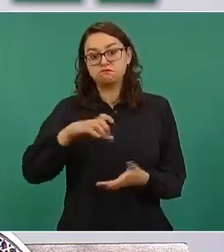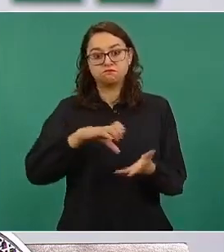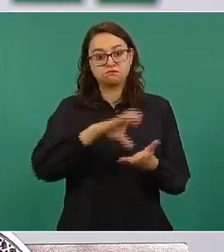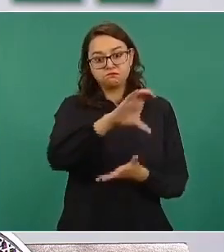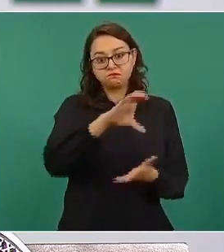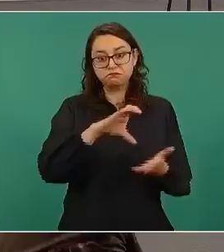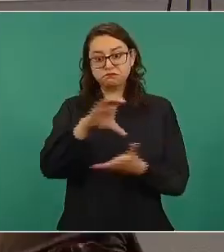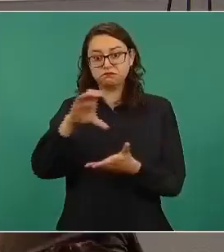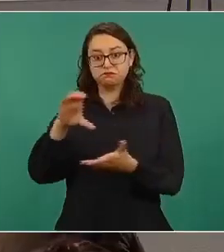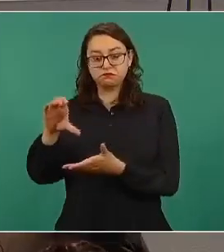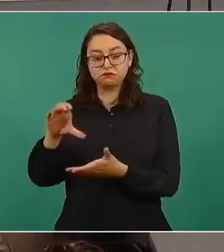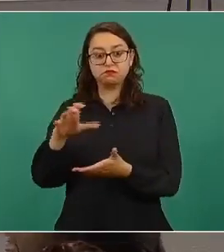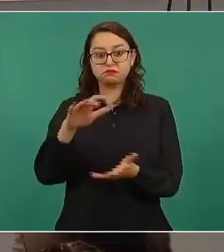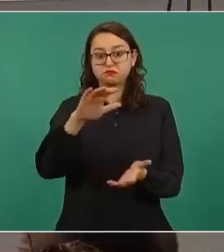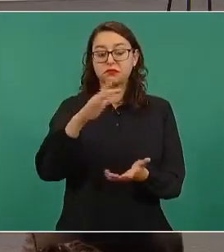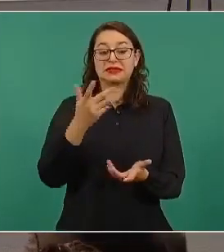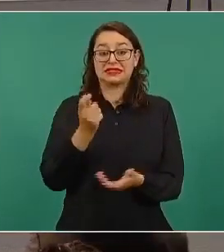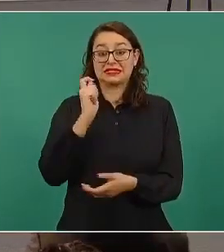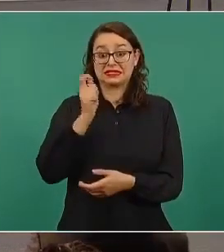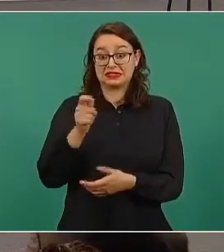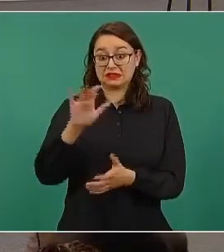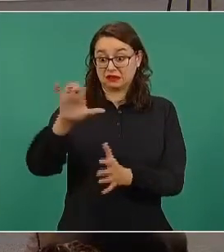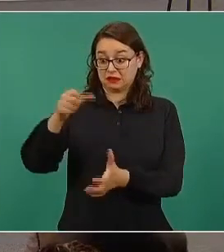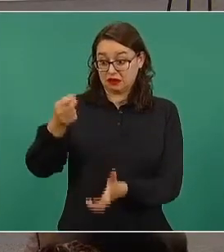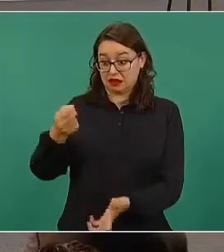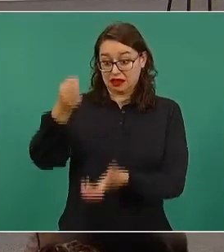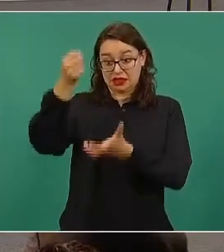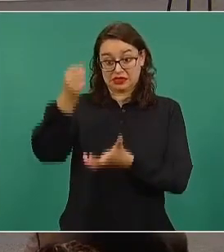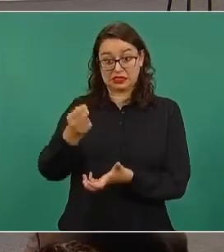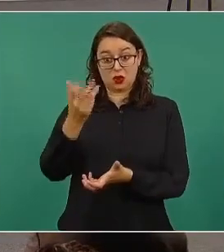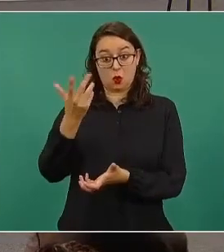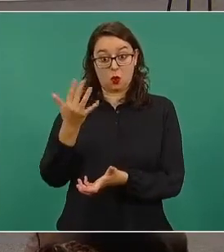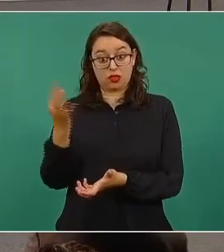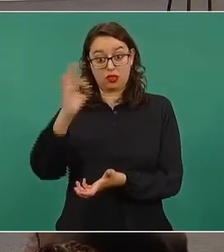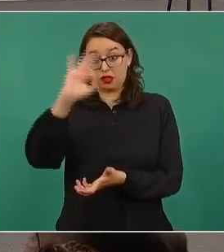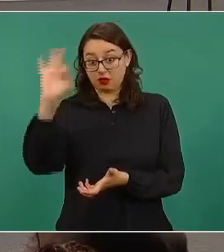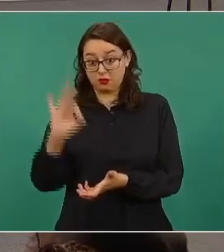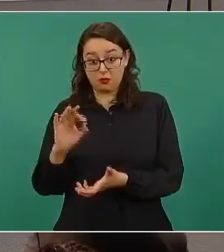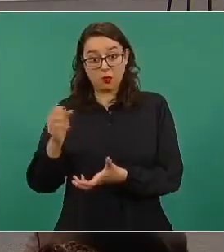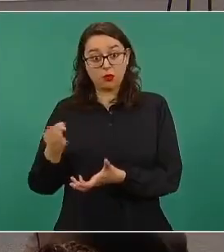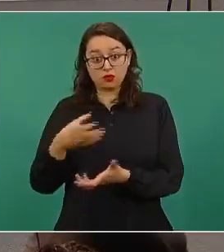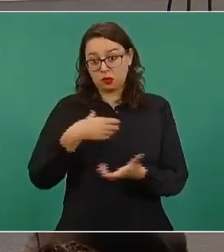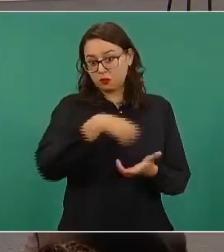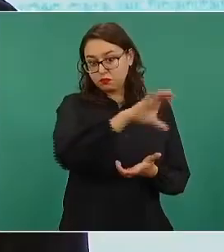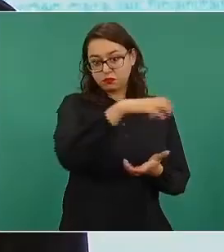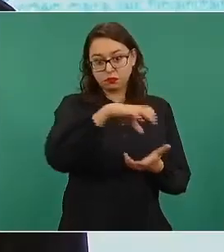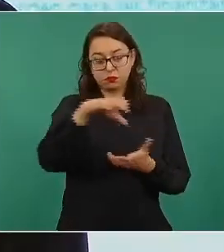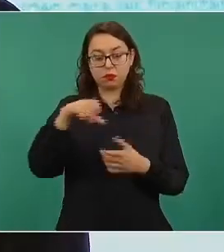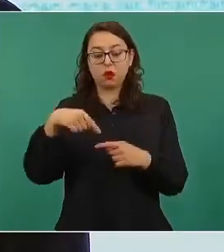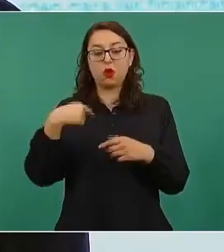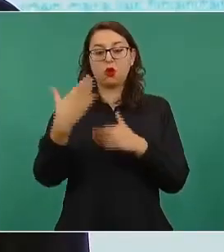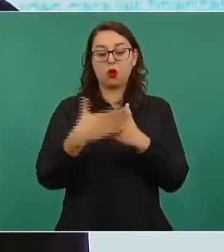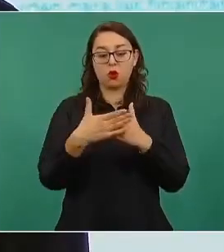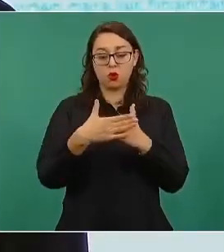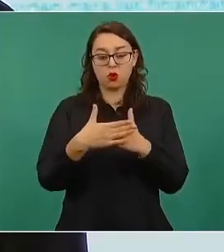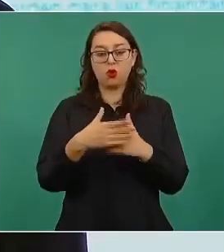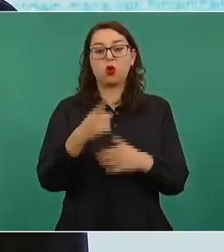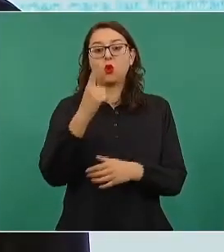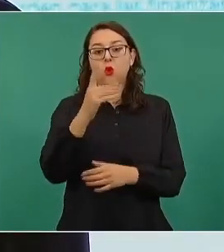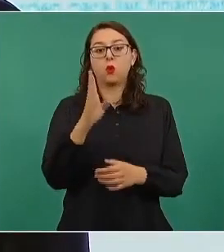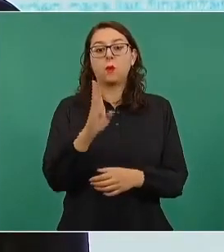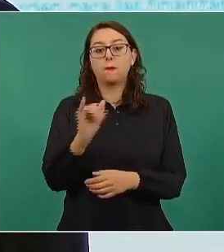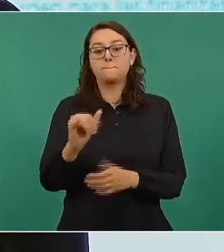representan casi la mitad de los recursos, ascienden para la propuesta de dos mil veintidós a un billón